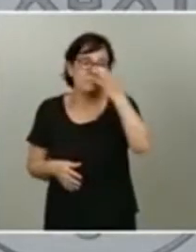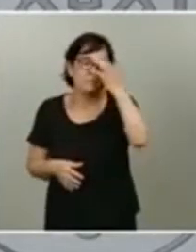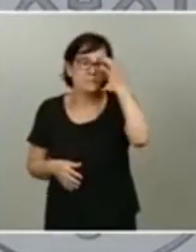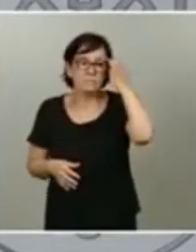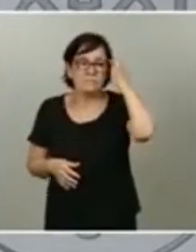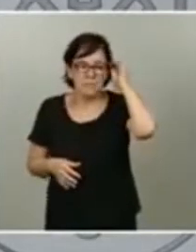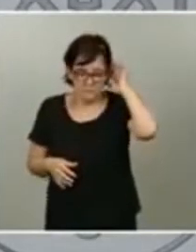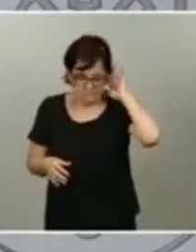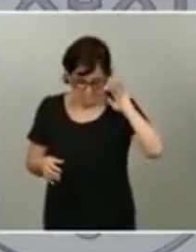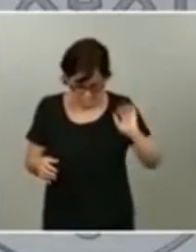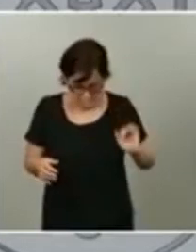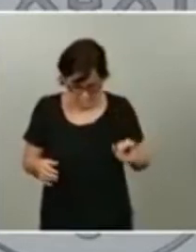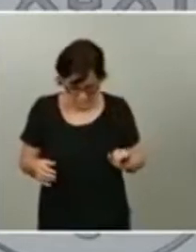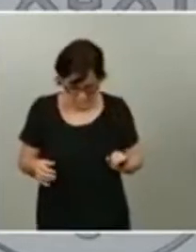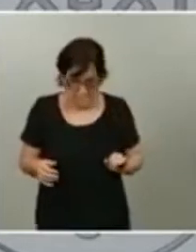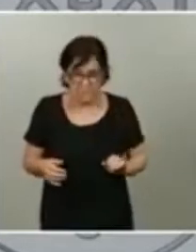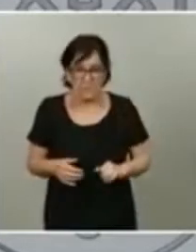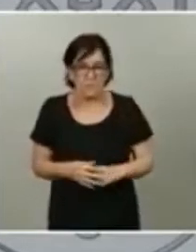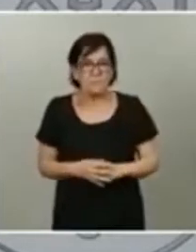Sigue, Mercedes.